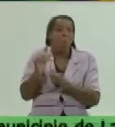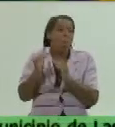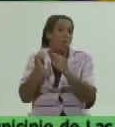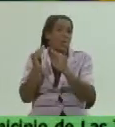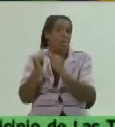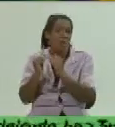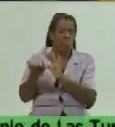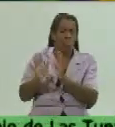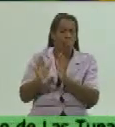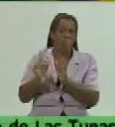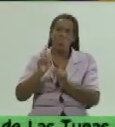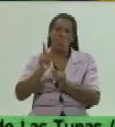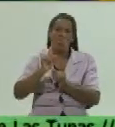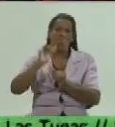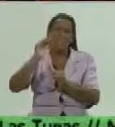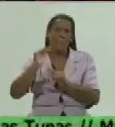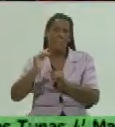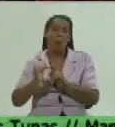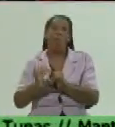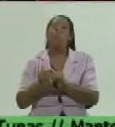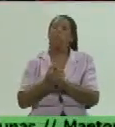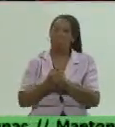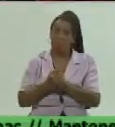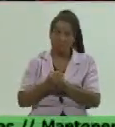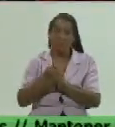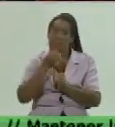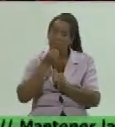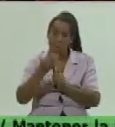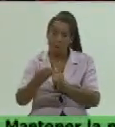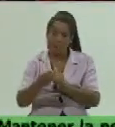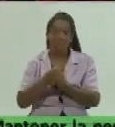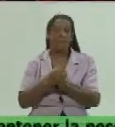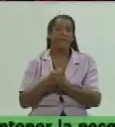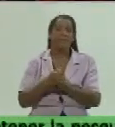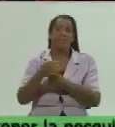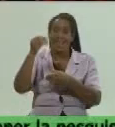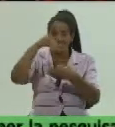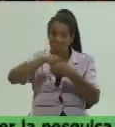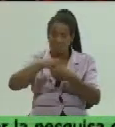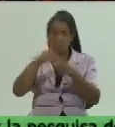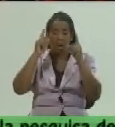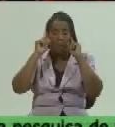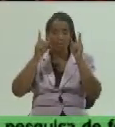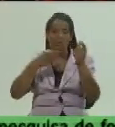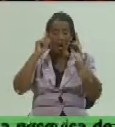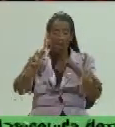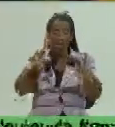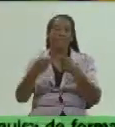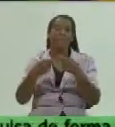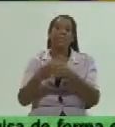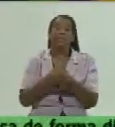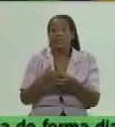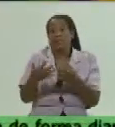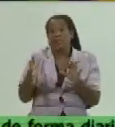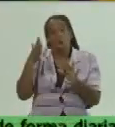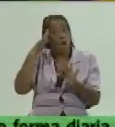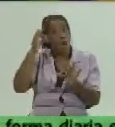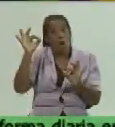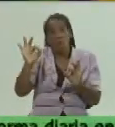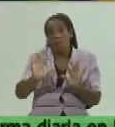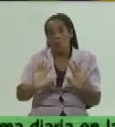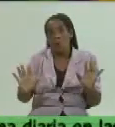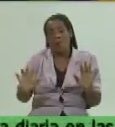adoptarse precios más bajos que esto ha probado está dentro de la política de comercialización y lógicamente tendrá que ver con la